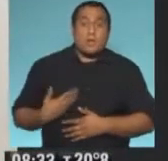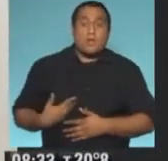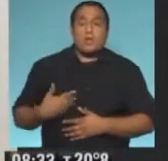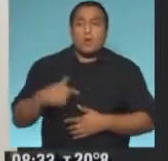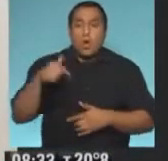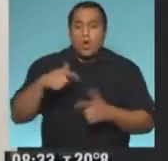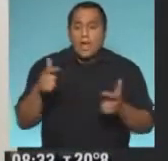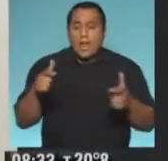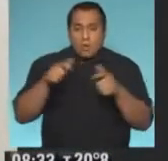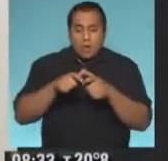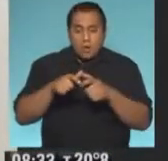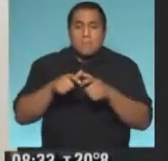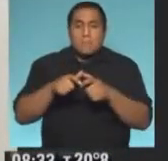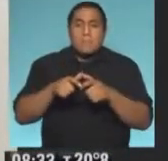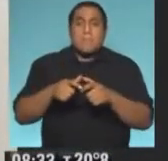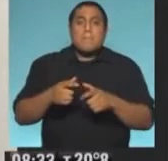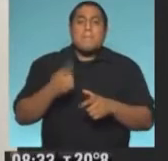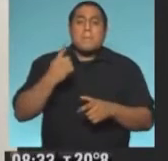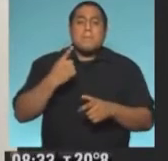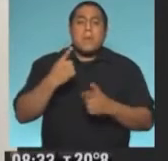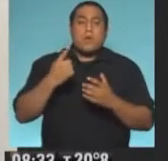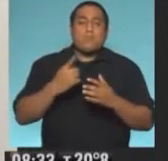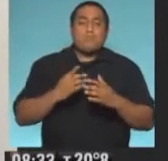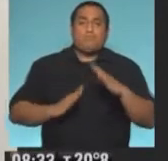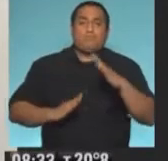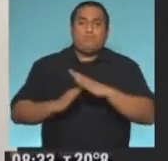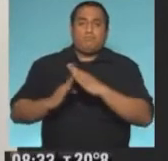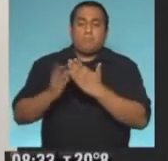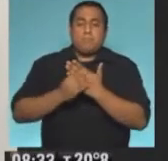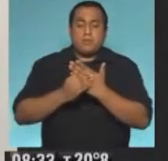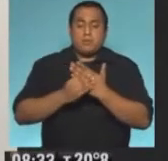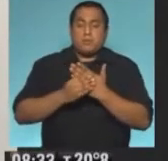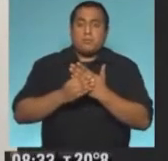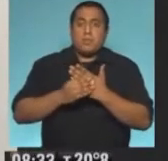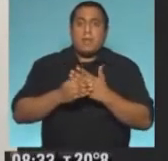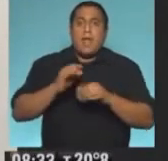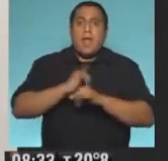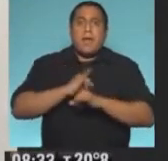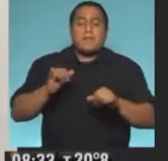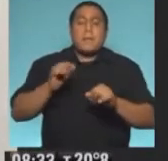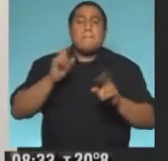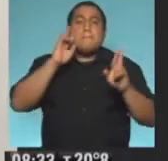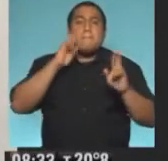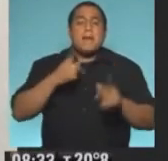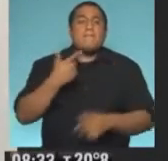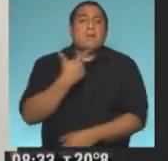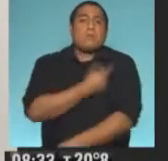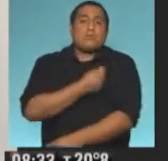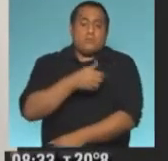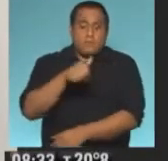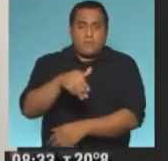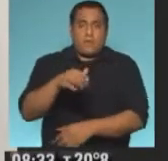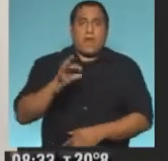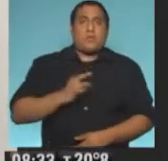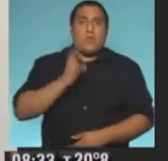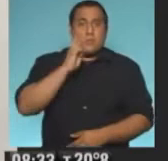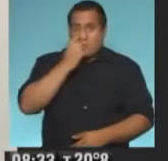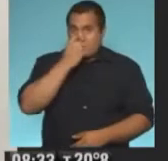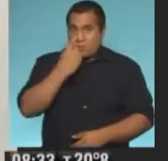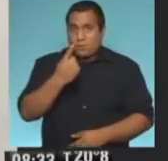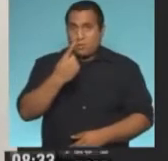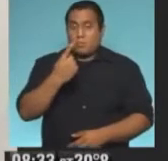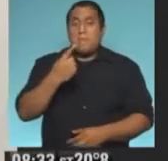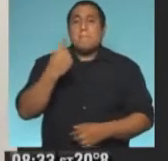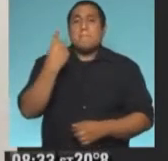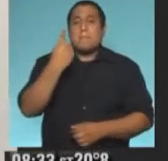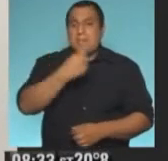hoy con la Junta de Ministros, va a lanzar el día de mañana el plan de vacunación de cara al 2021. Estamos hablando de las primeras semanas